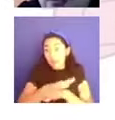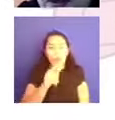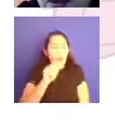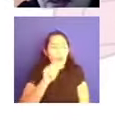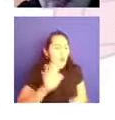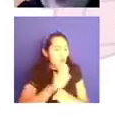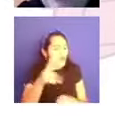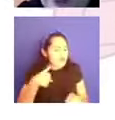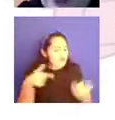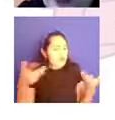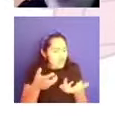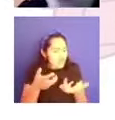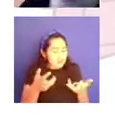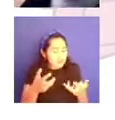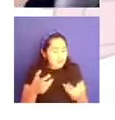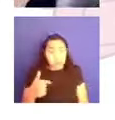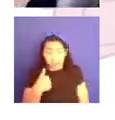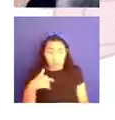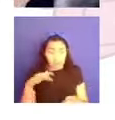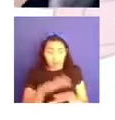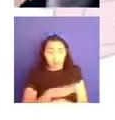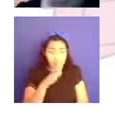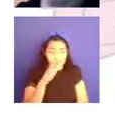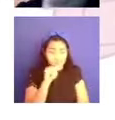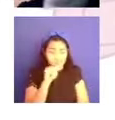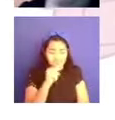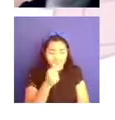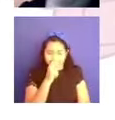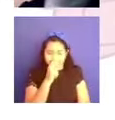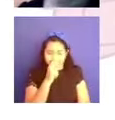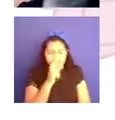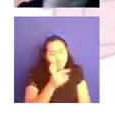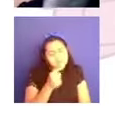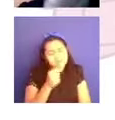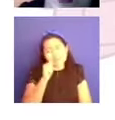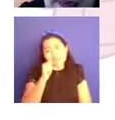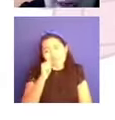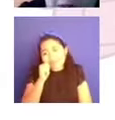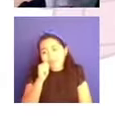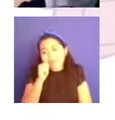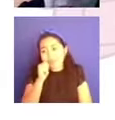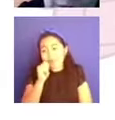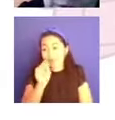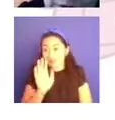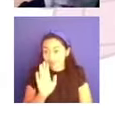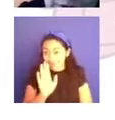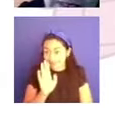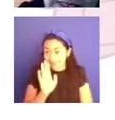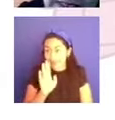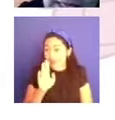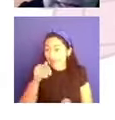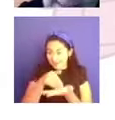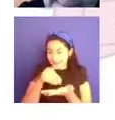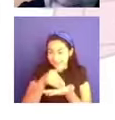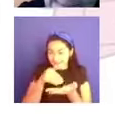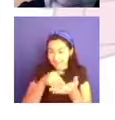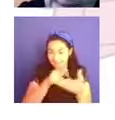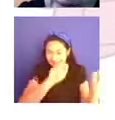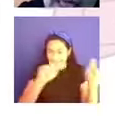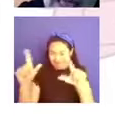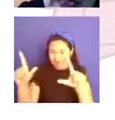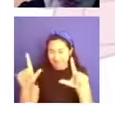válido. Si recuerdan ustedes cuando veíamos la diapositiva de la salud mental, uno de los rubros decía